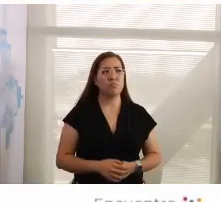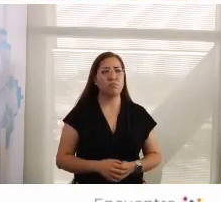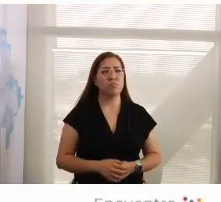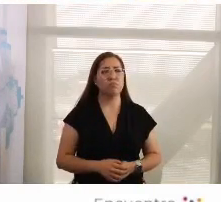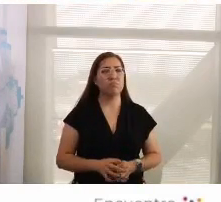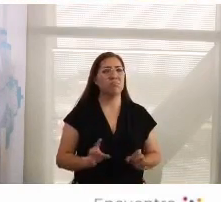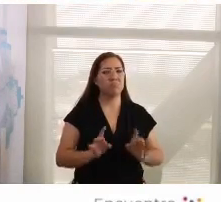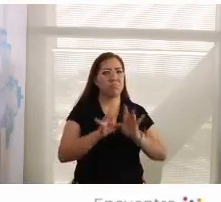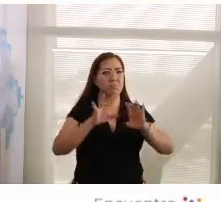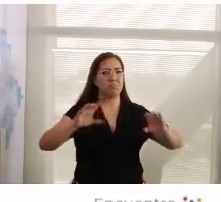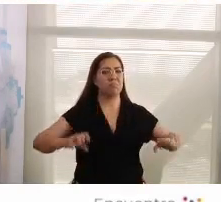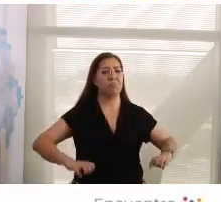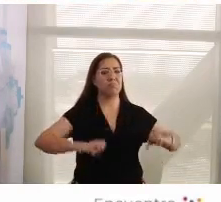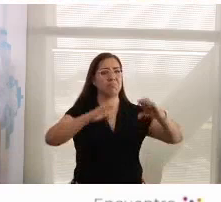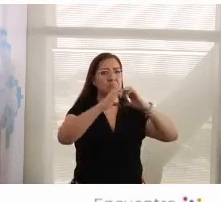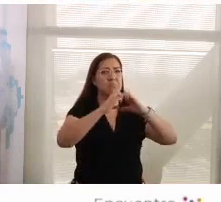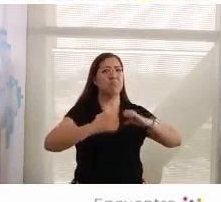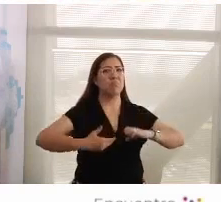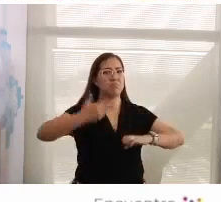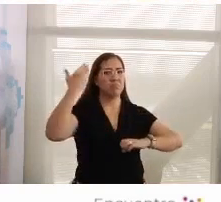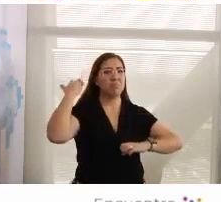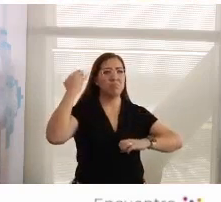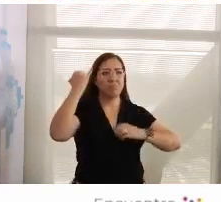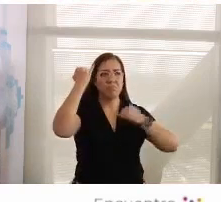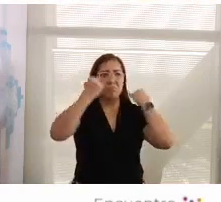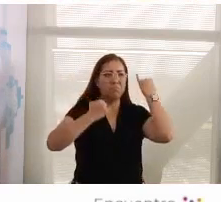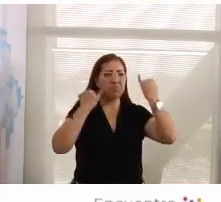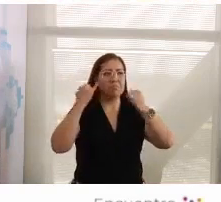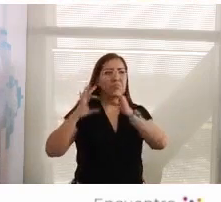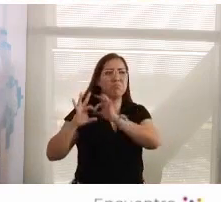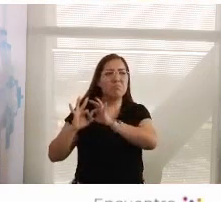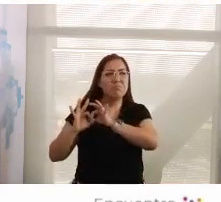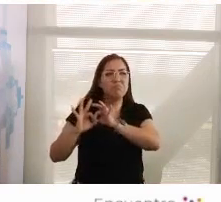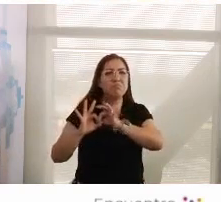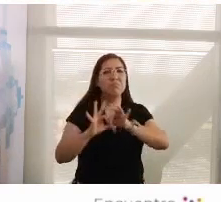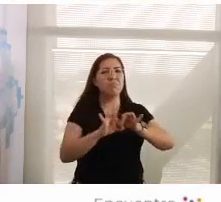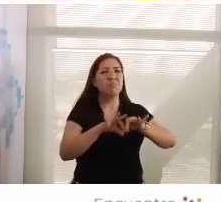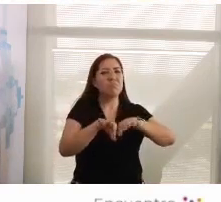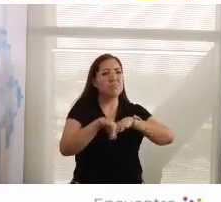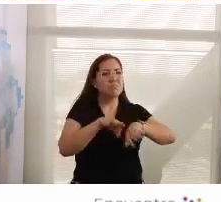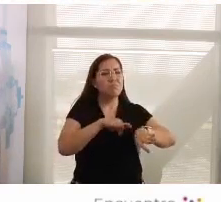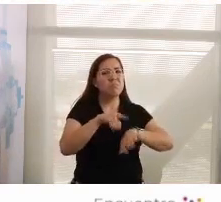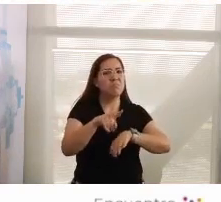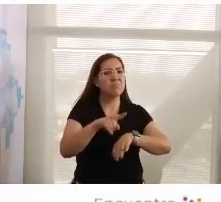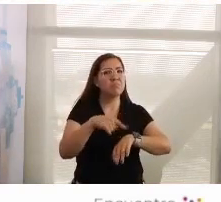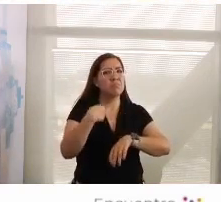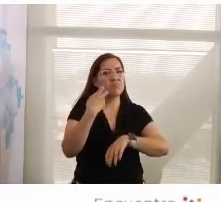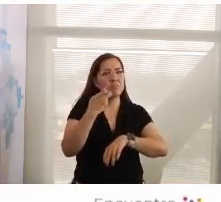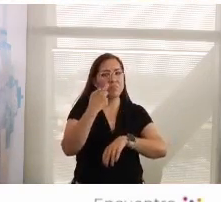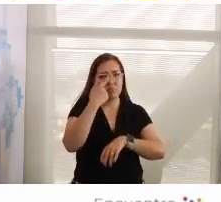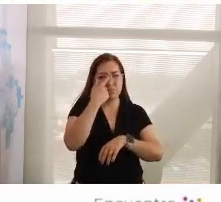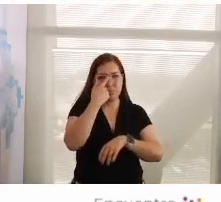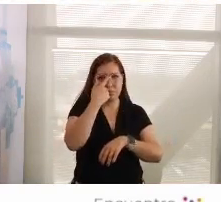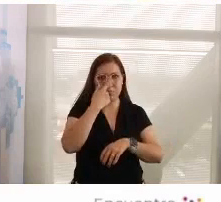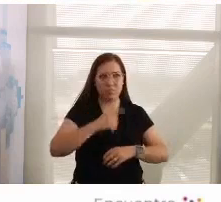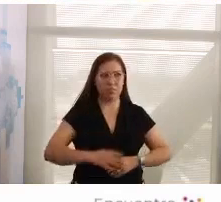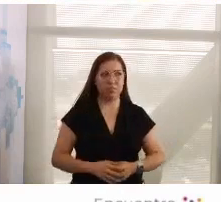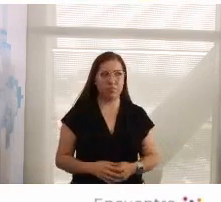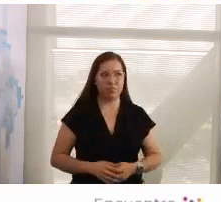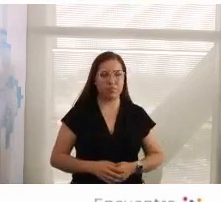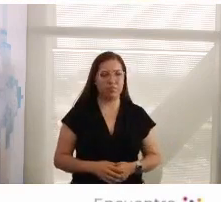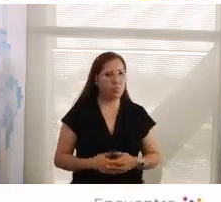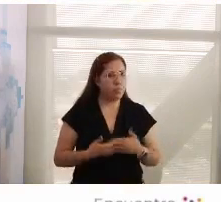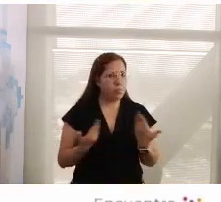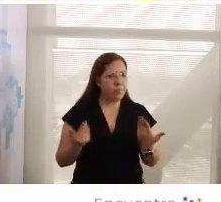una construcción de hegemonía de estas bandeiras neoconservadoras de retroceso y la